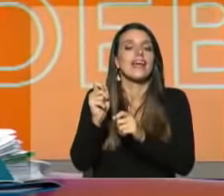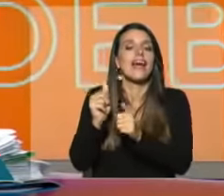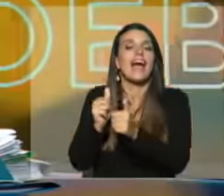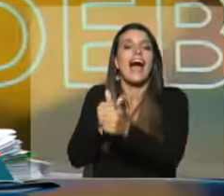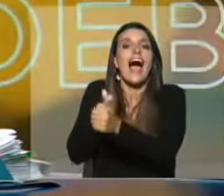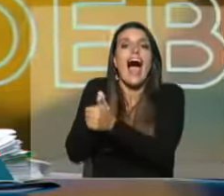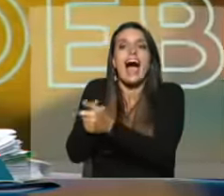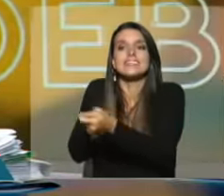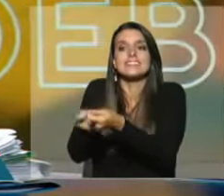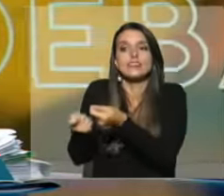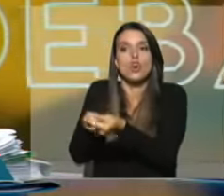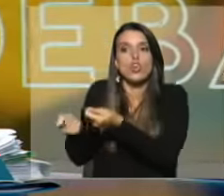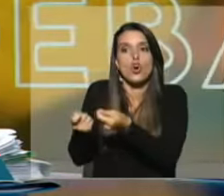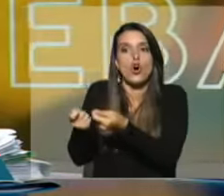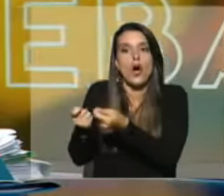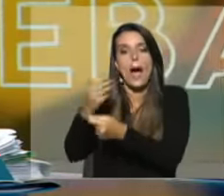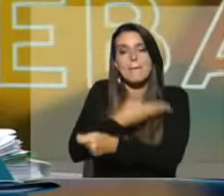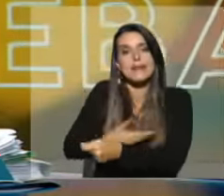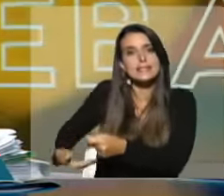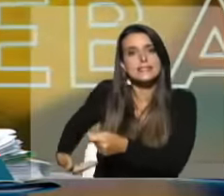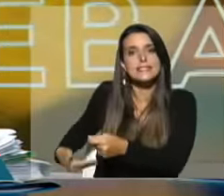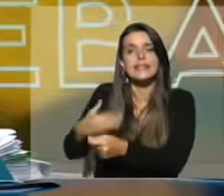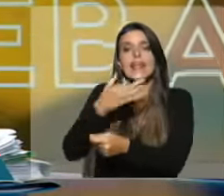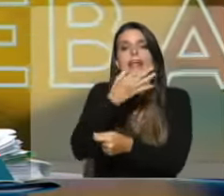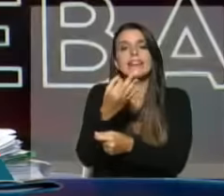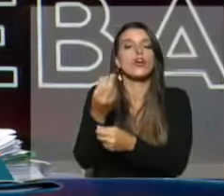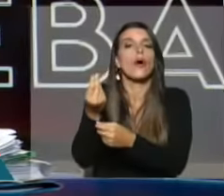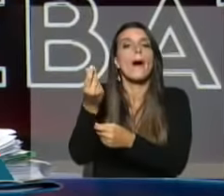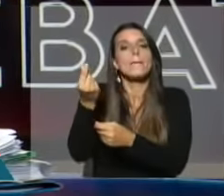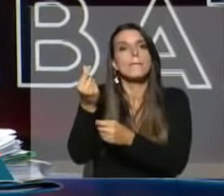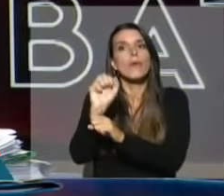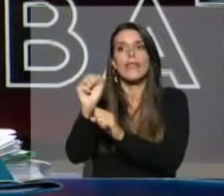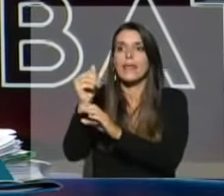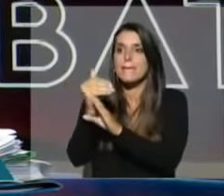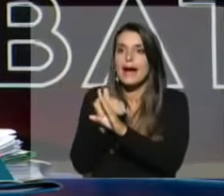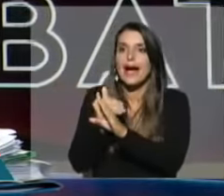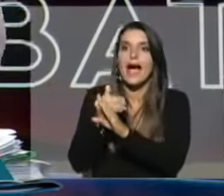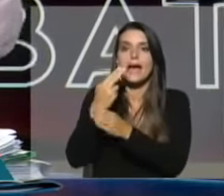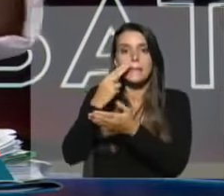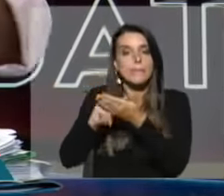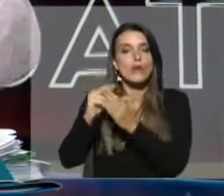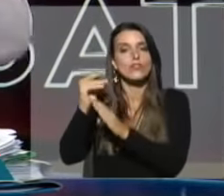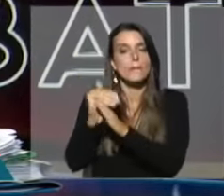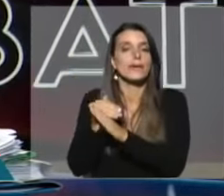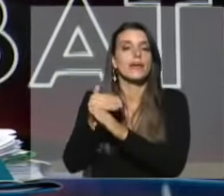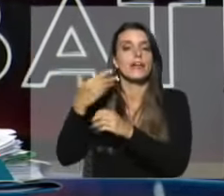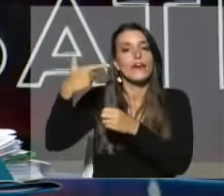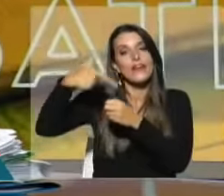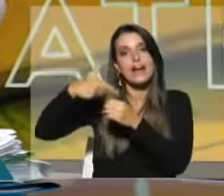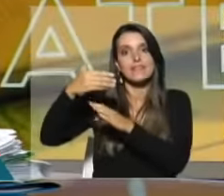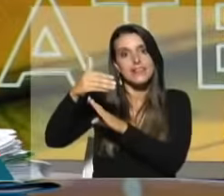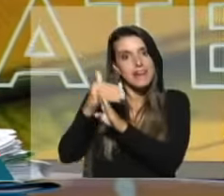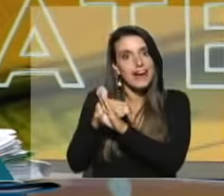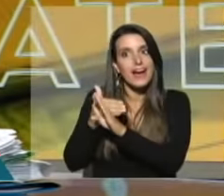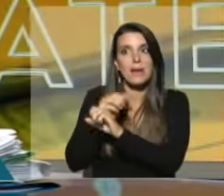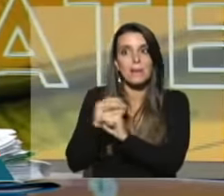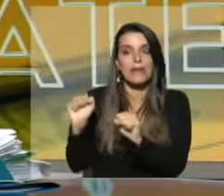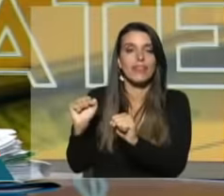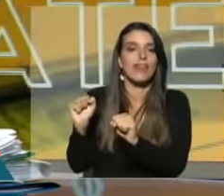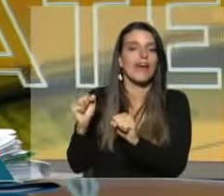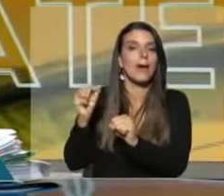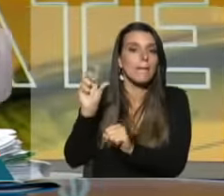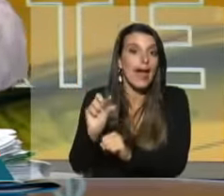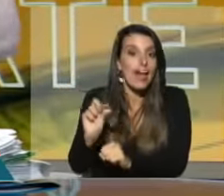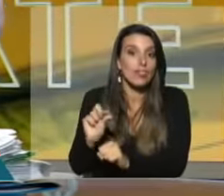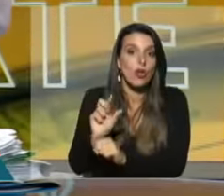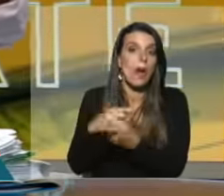presidente en campaña electoral de que se podían bajar las tarifas públicas, que podía bajar el combustible, se largaron a la piscina,